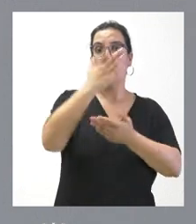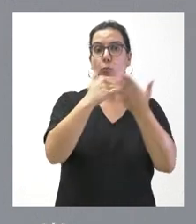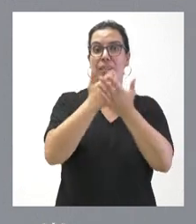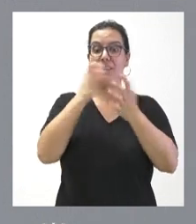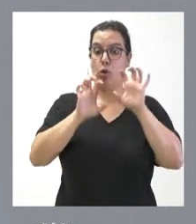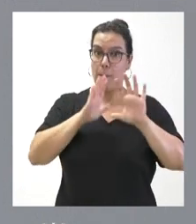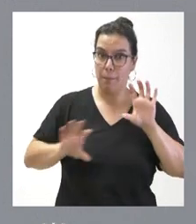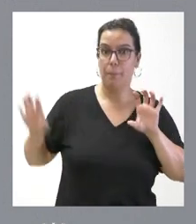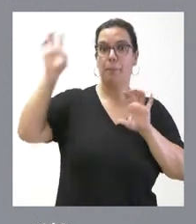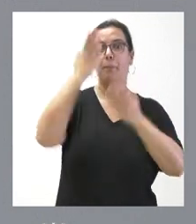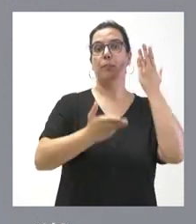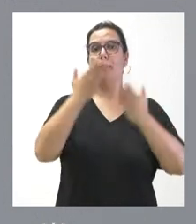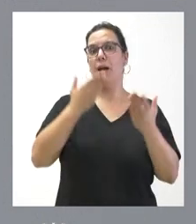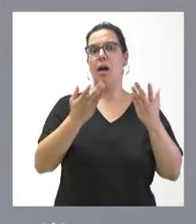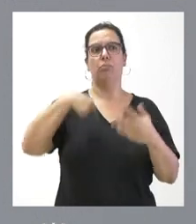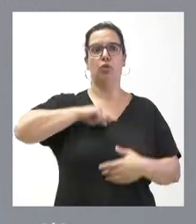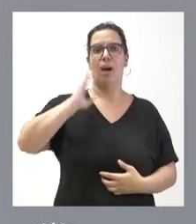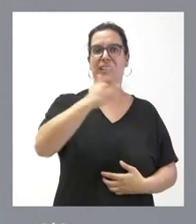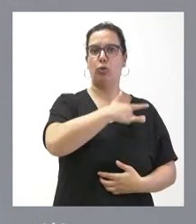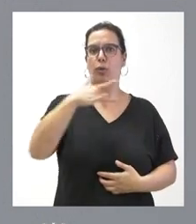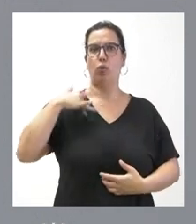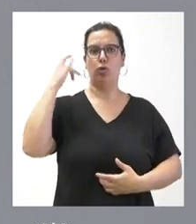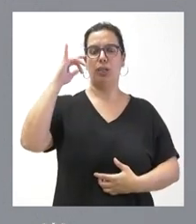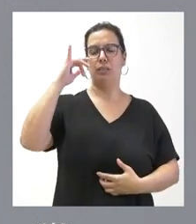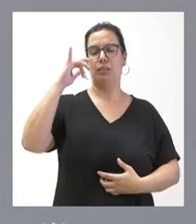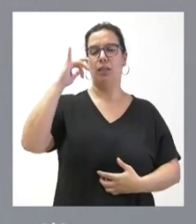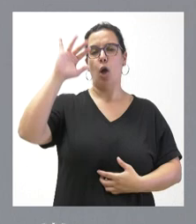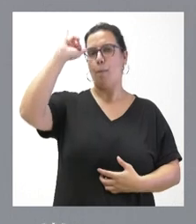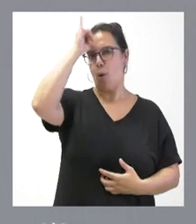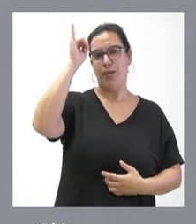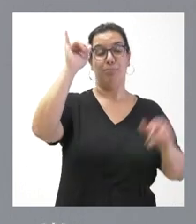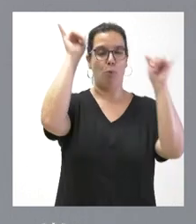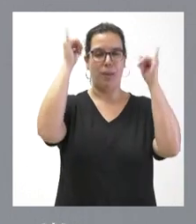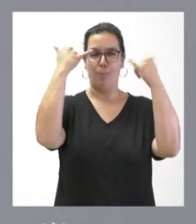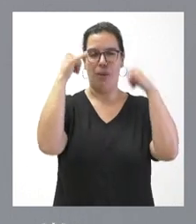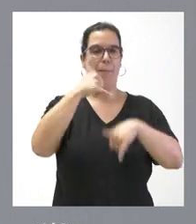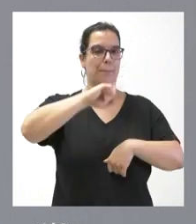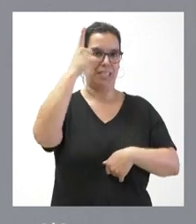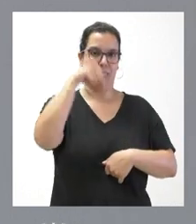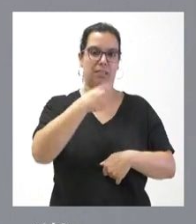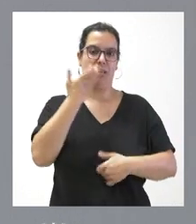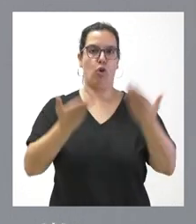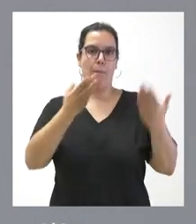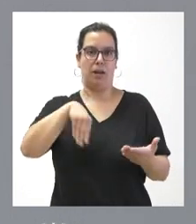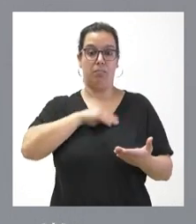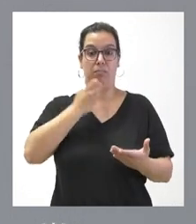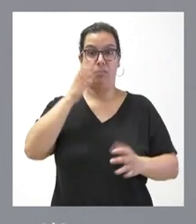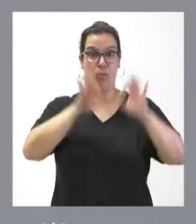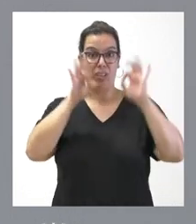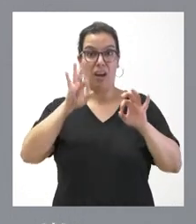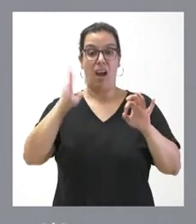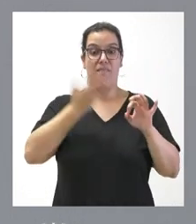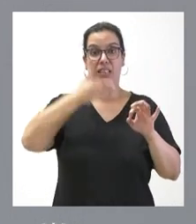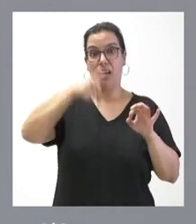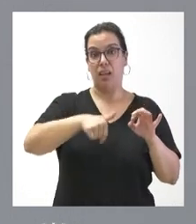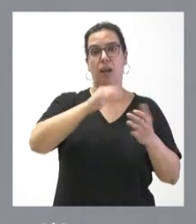con menor prevalencia de la tuberculosis bovina dentro del contexto nacional. Si ven ustedes los niveles de prevalencia, Castilla y León está